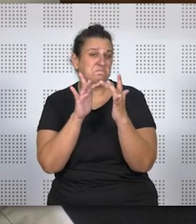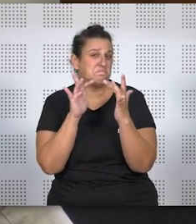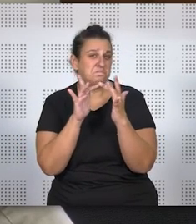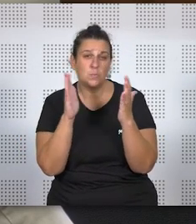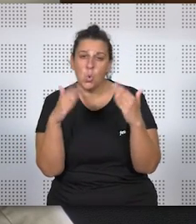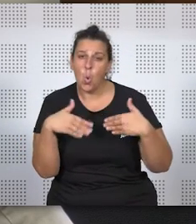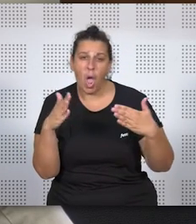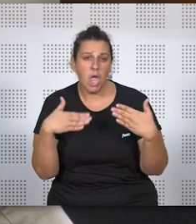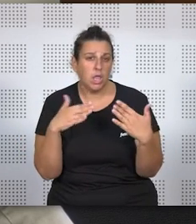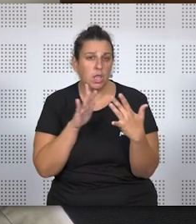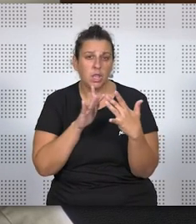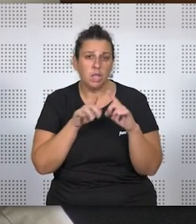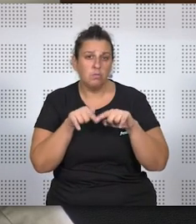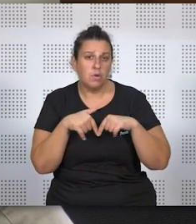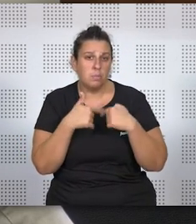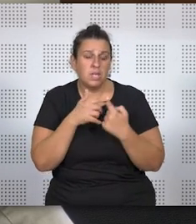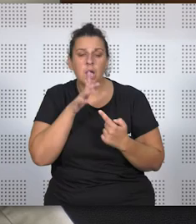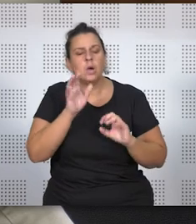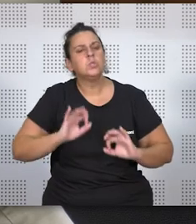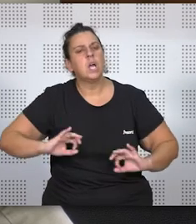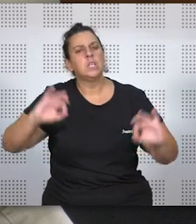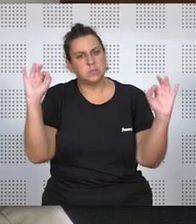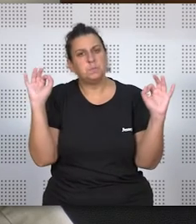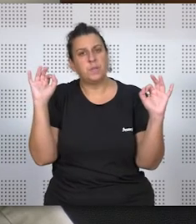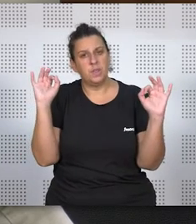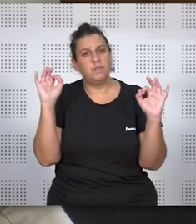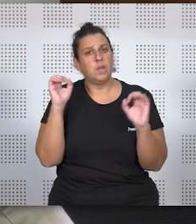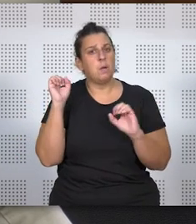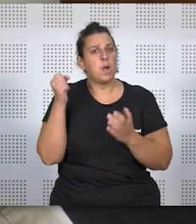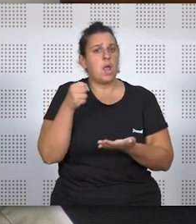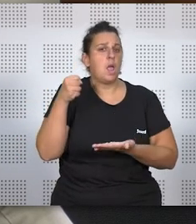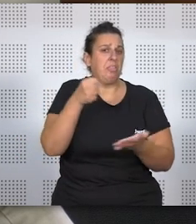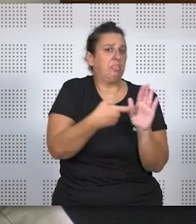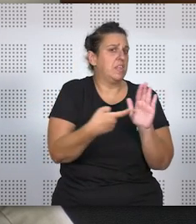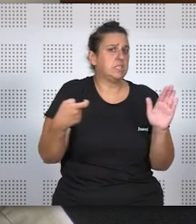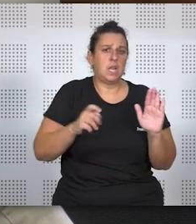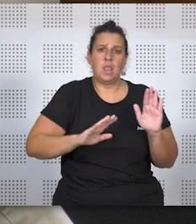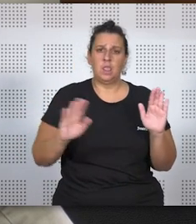familiares como causa específica de desheredación, aunque